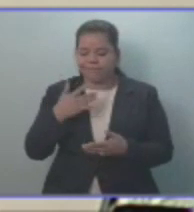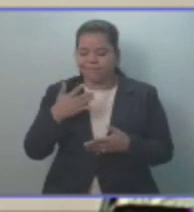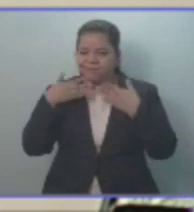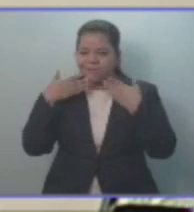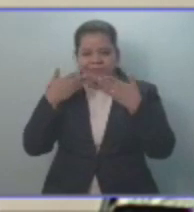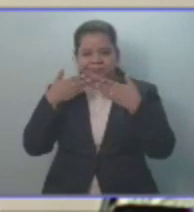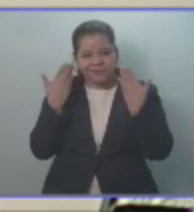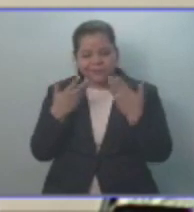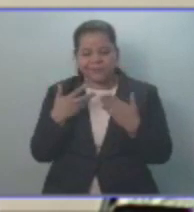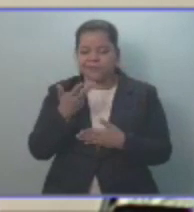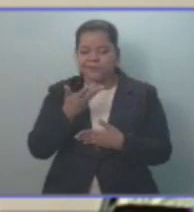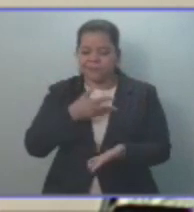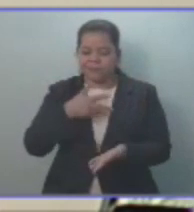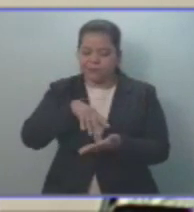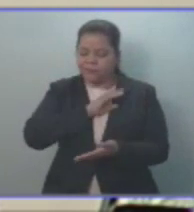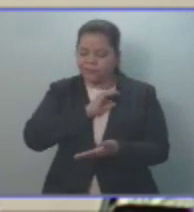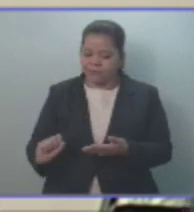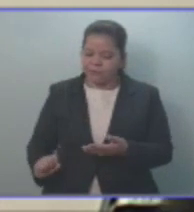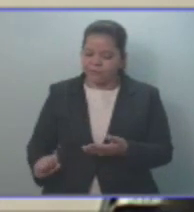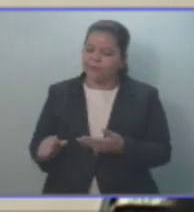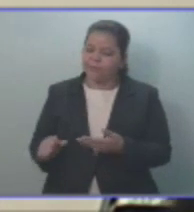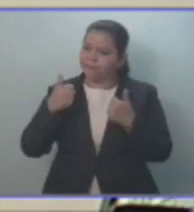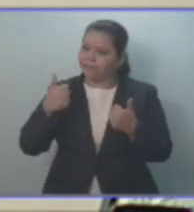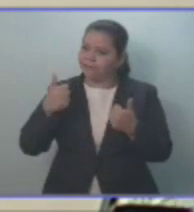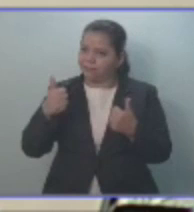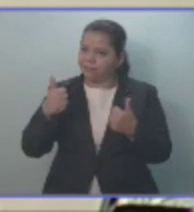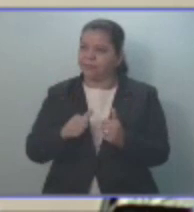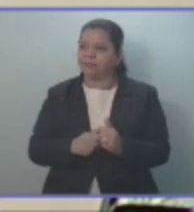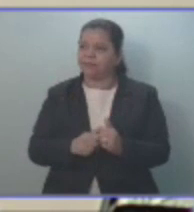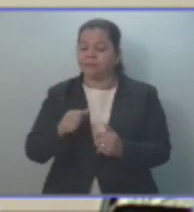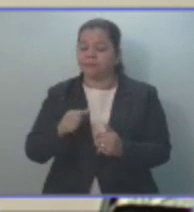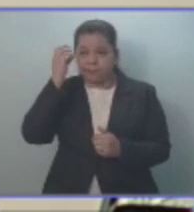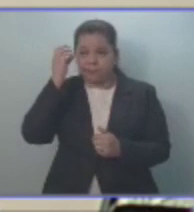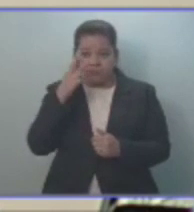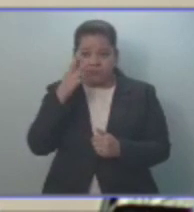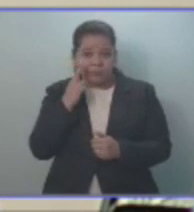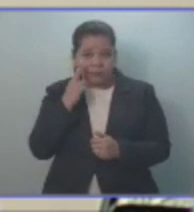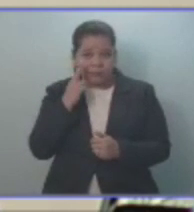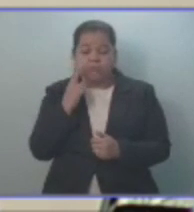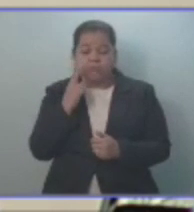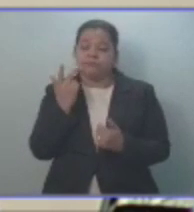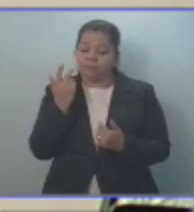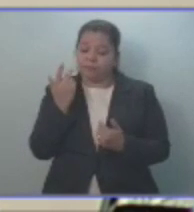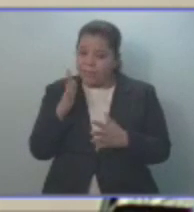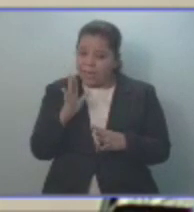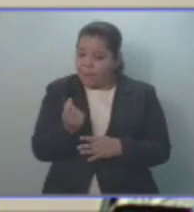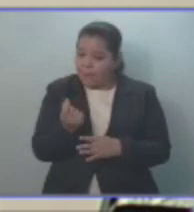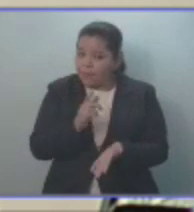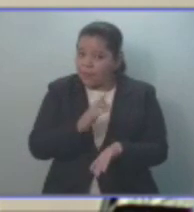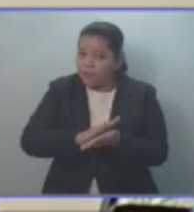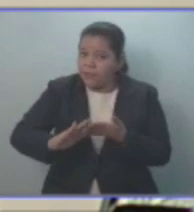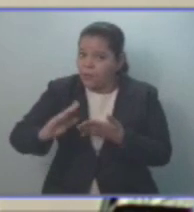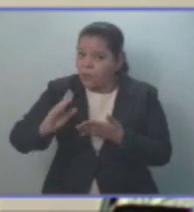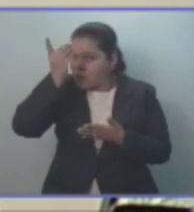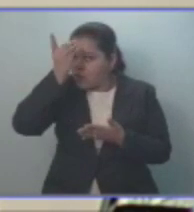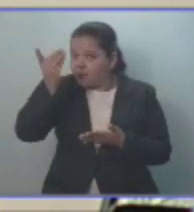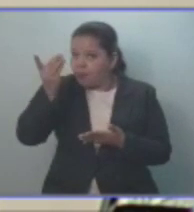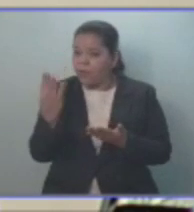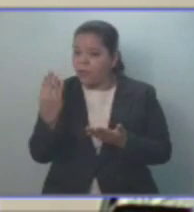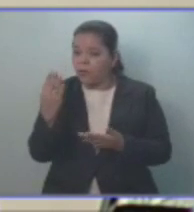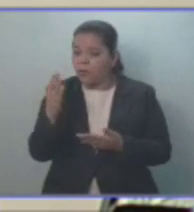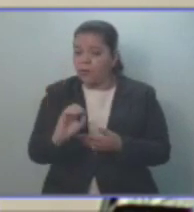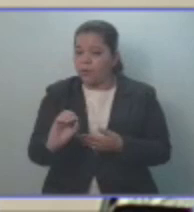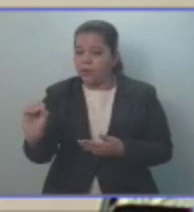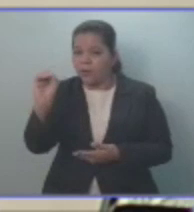saludamos a todo el pueblo salvadoreño por esta buena nueva. Monseñor Romero será santo el domingo 14